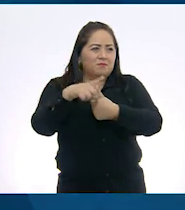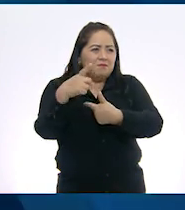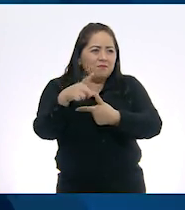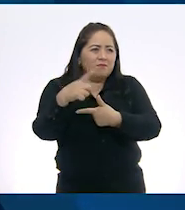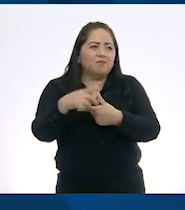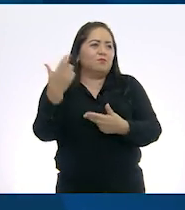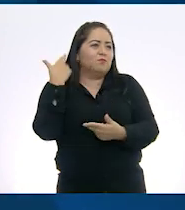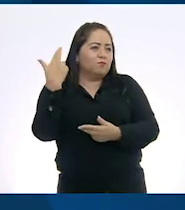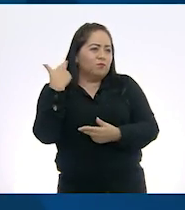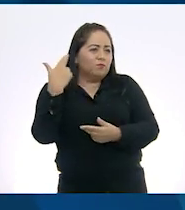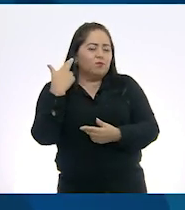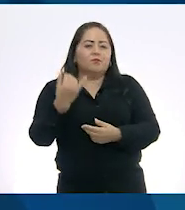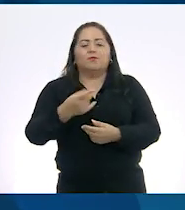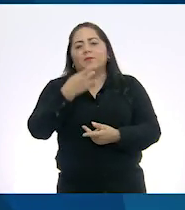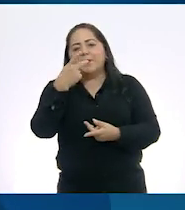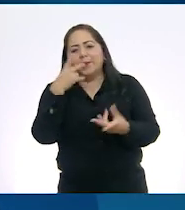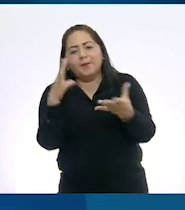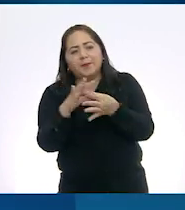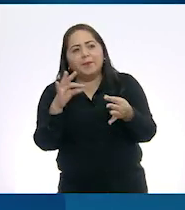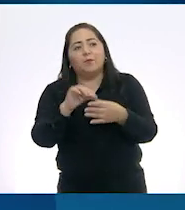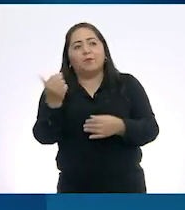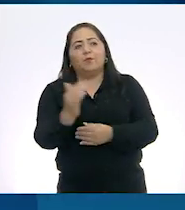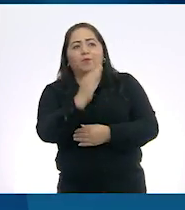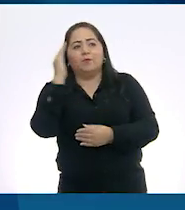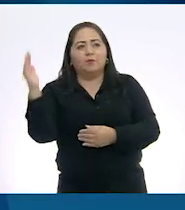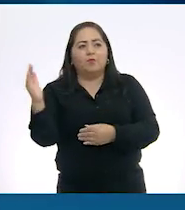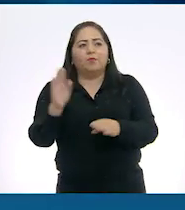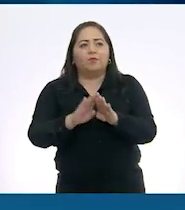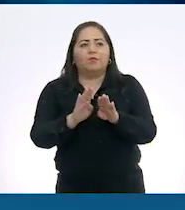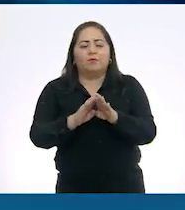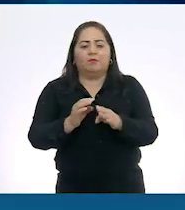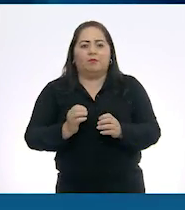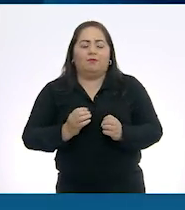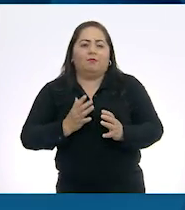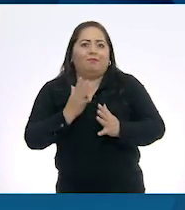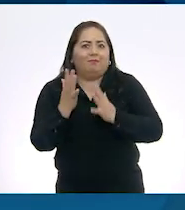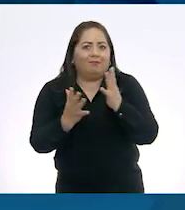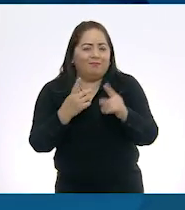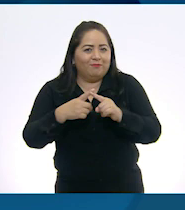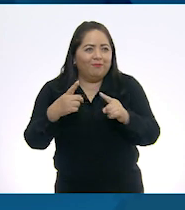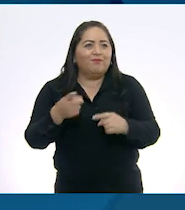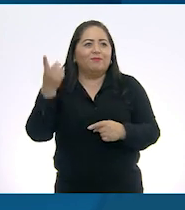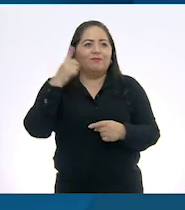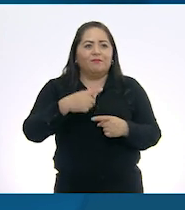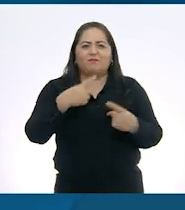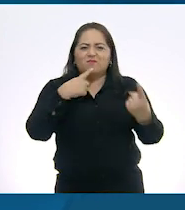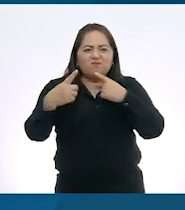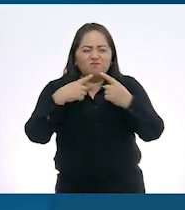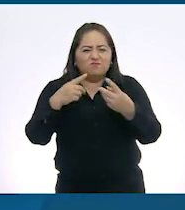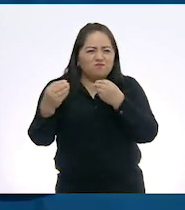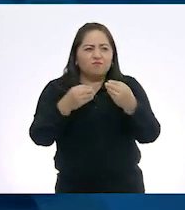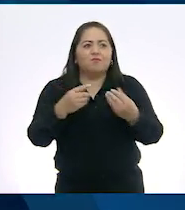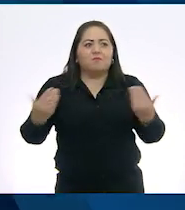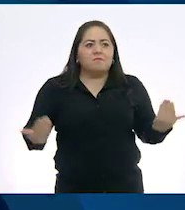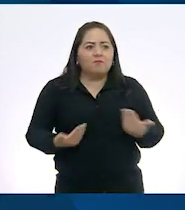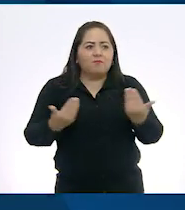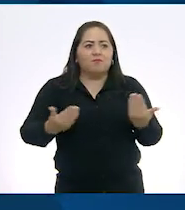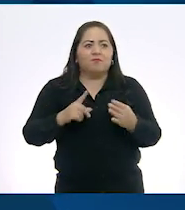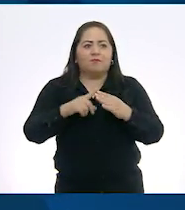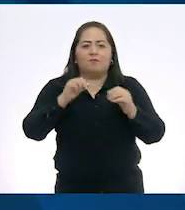pieza musical, informe oral y del otro lado tenemos, maestro, recreación dramática, discusión, baile,